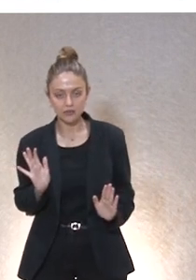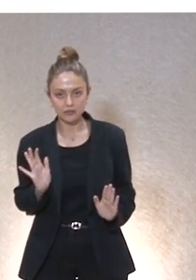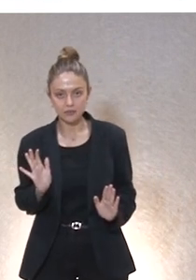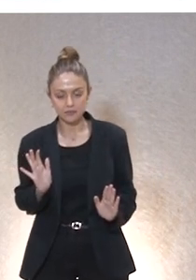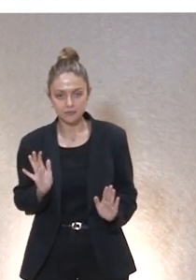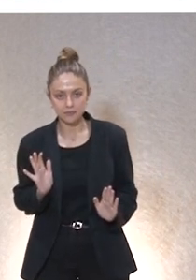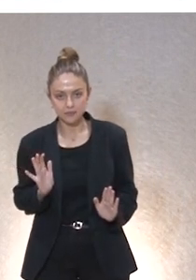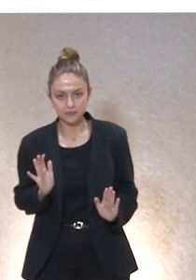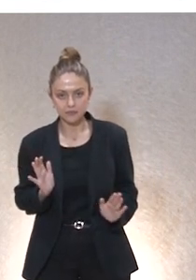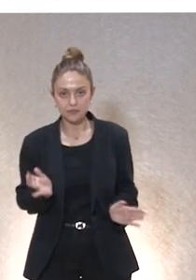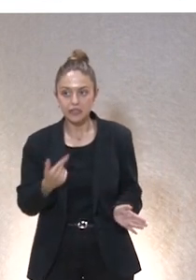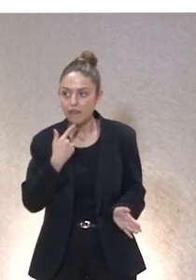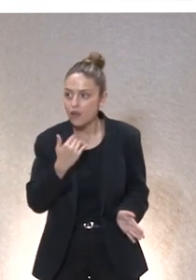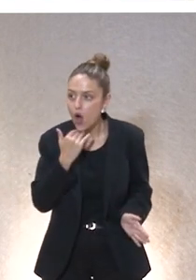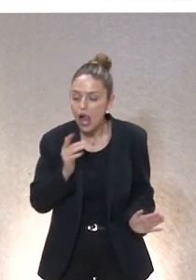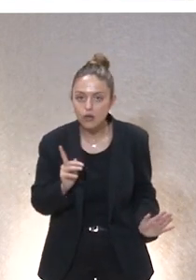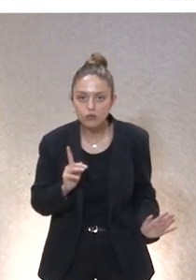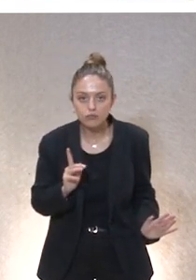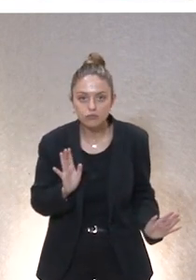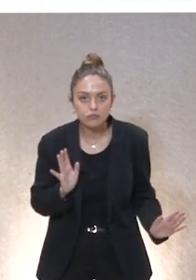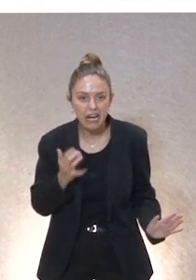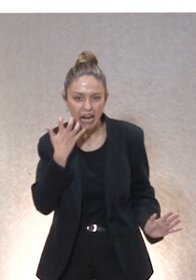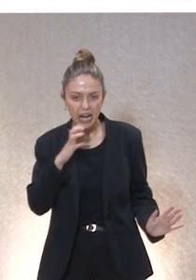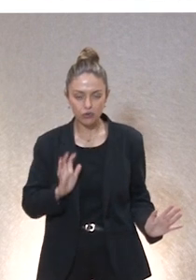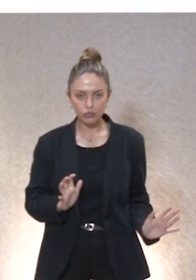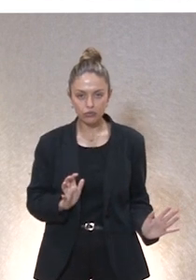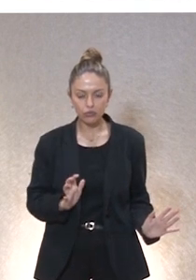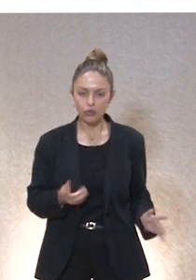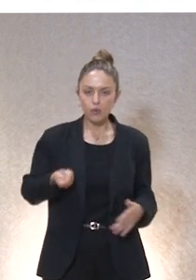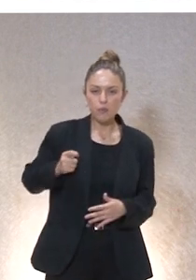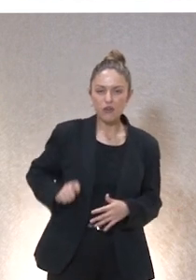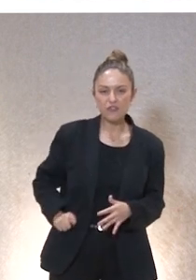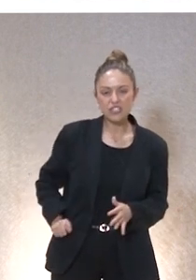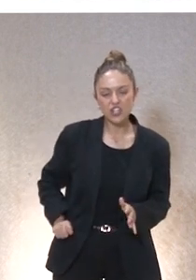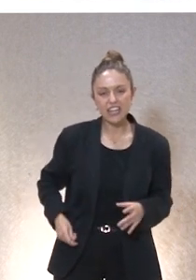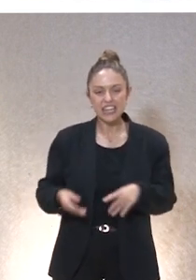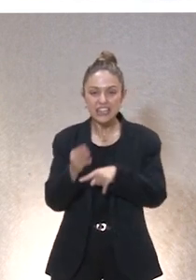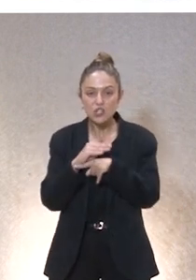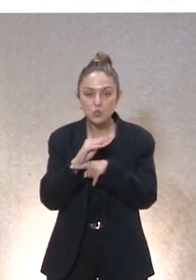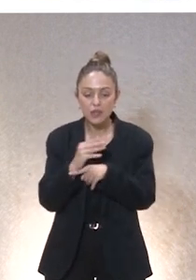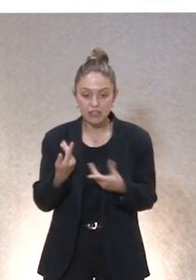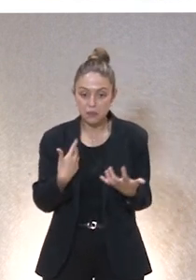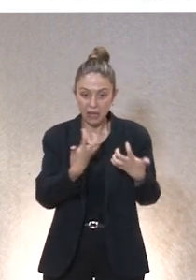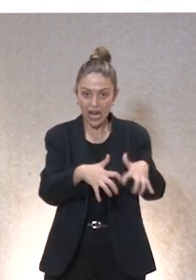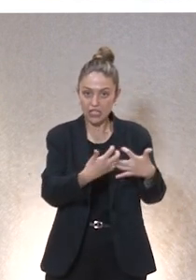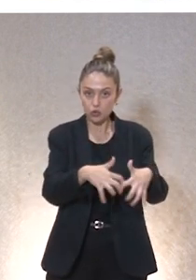os digo algo que no sepáis hay un tipo de profesionalización de los cuidados que es mecanicista hay que ajustarse al mercado